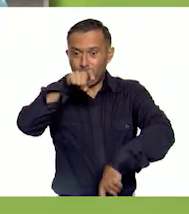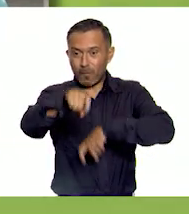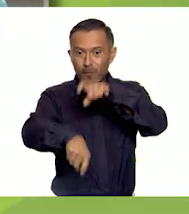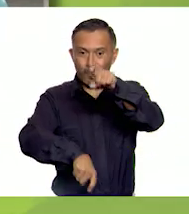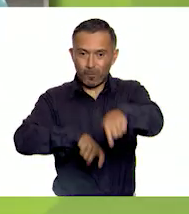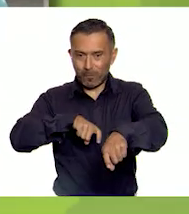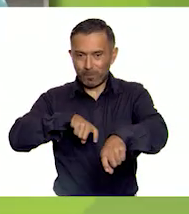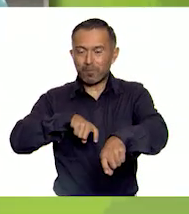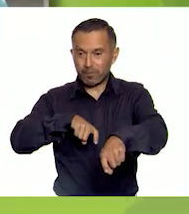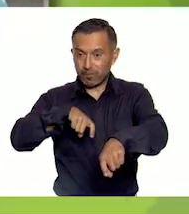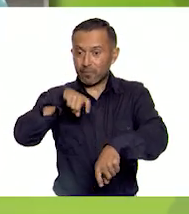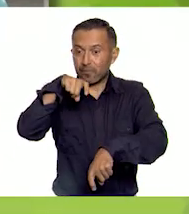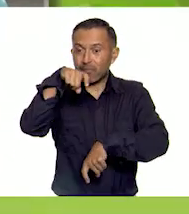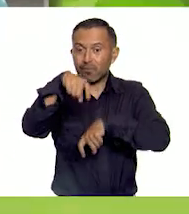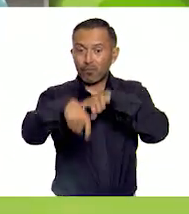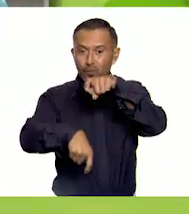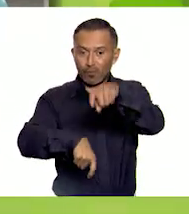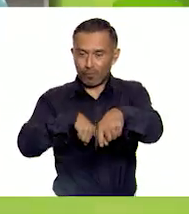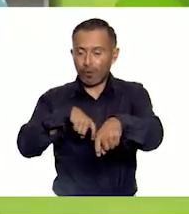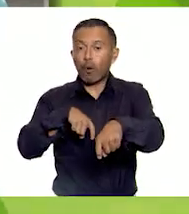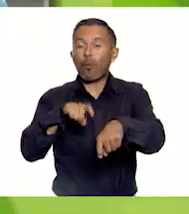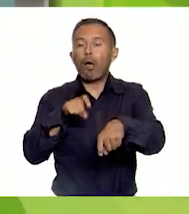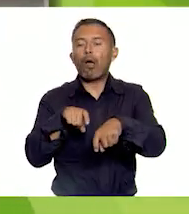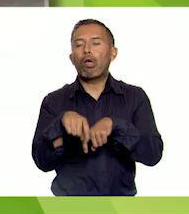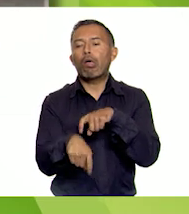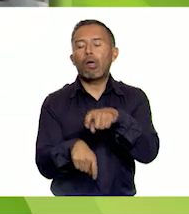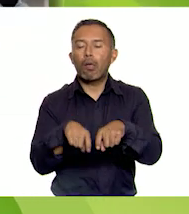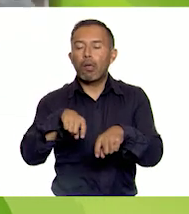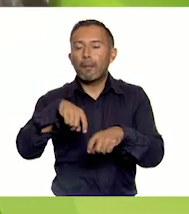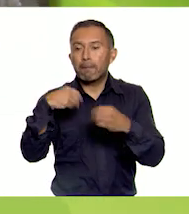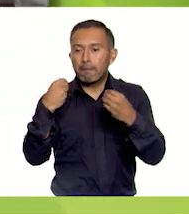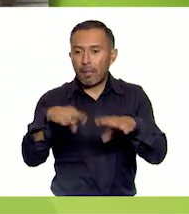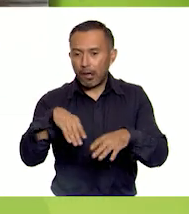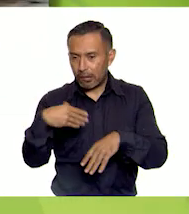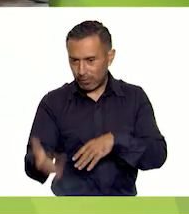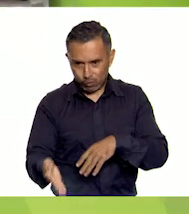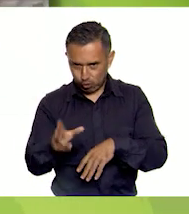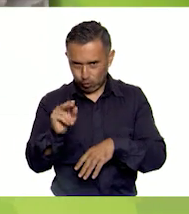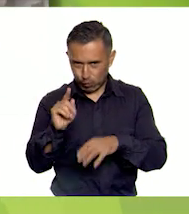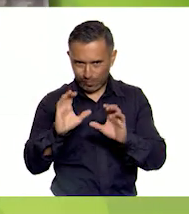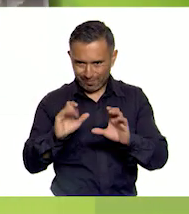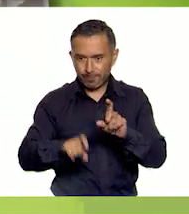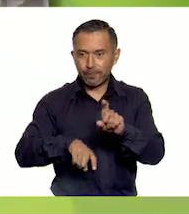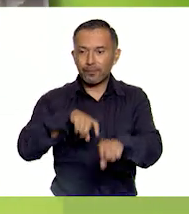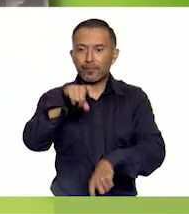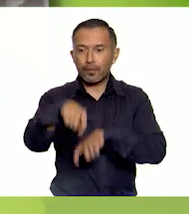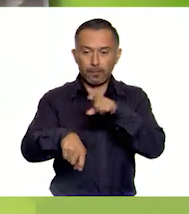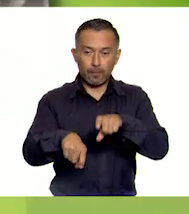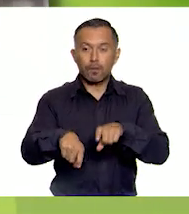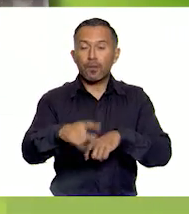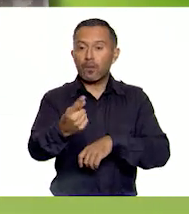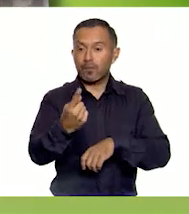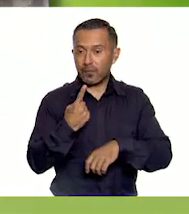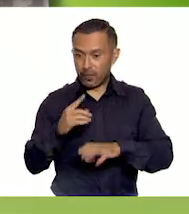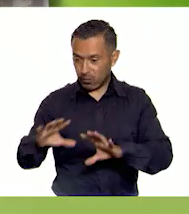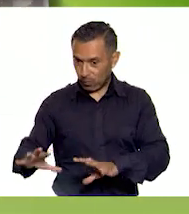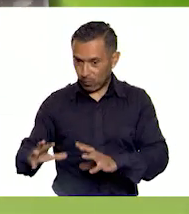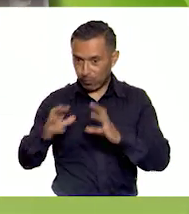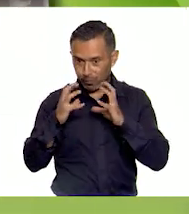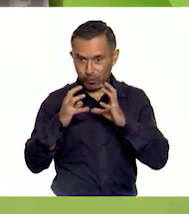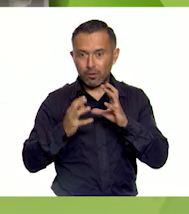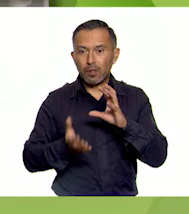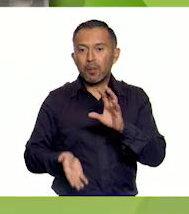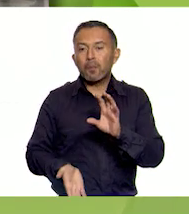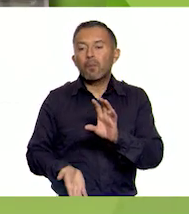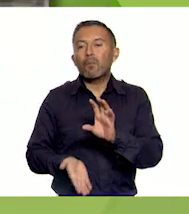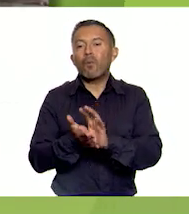rodilla para que no las vayas a tirar. Siguiente. Tomo mi globo. Lo golpeo y voy a hacer un